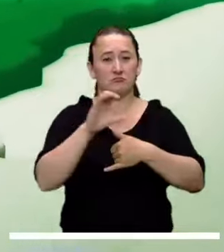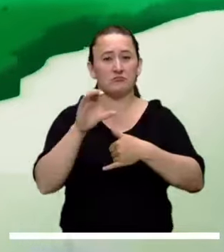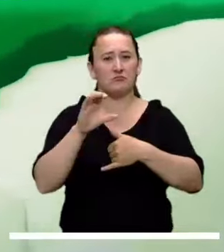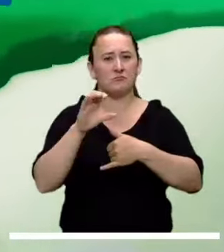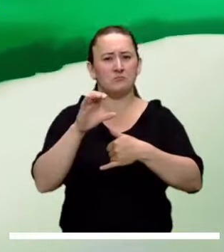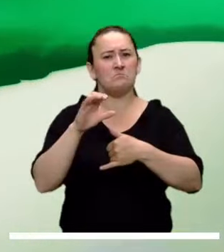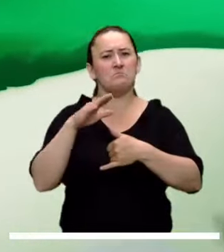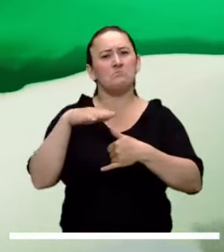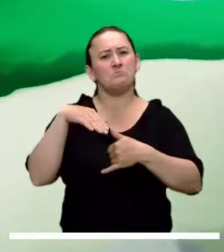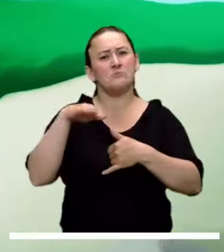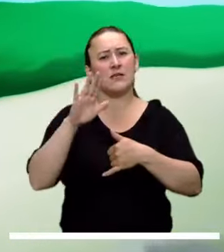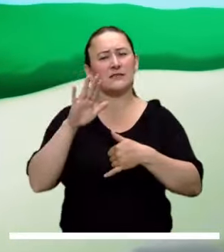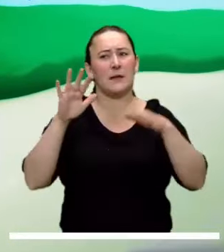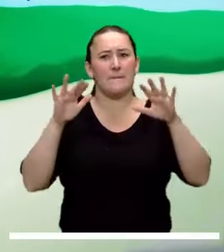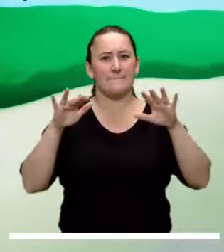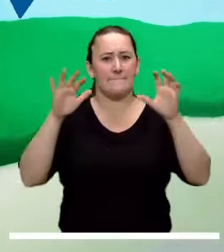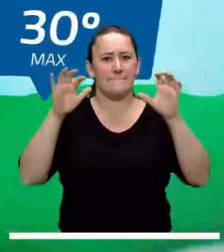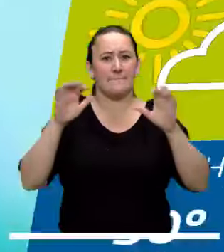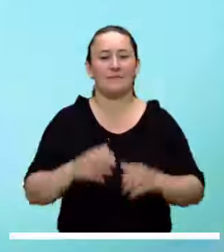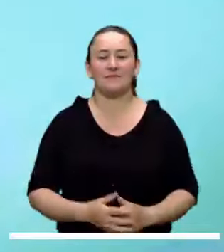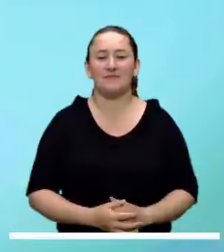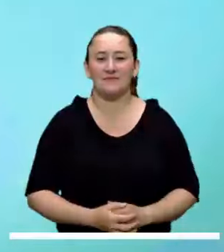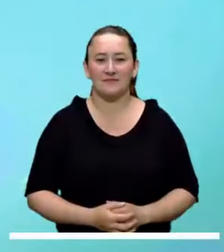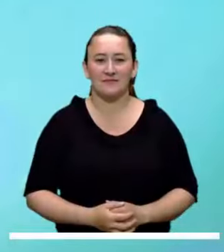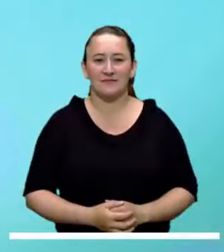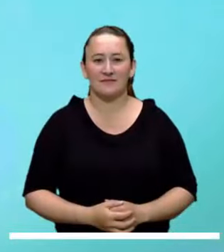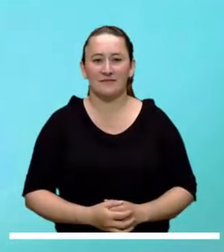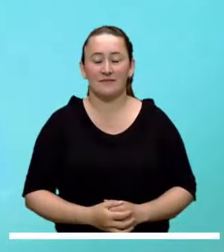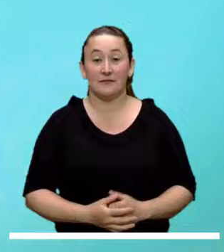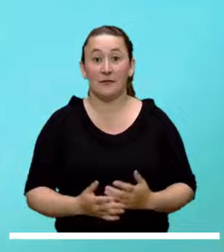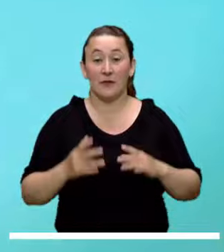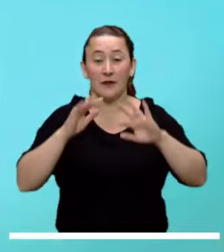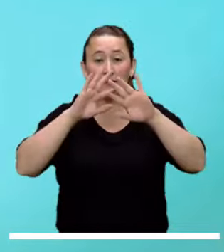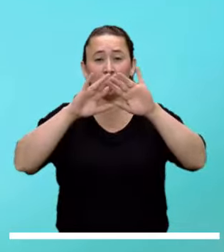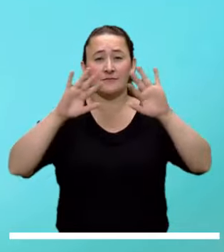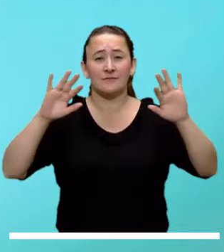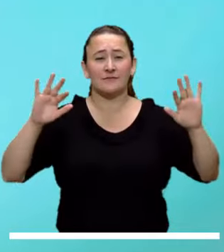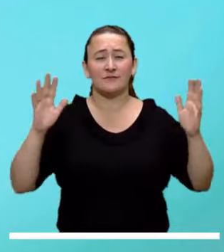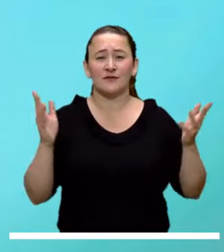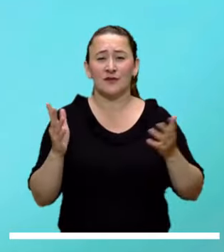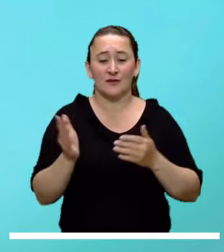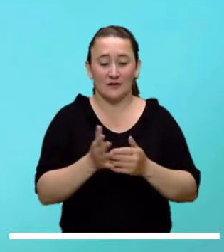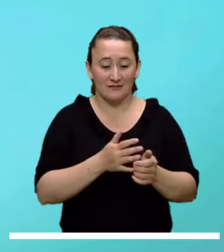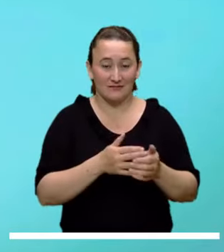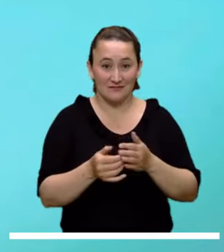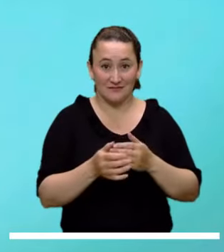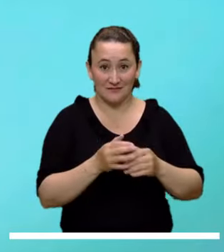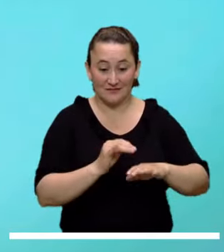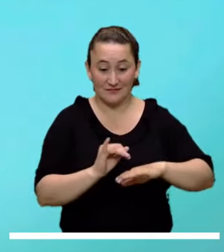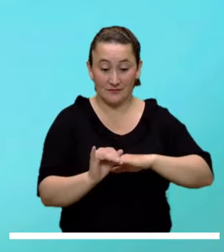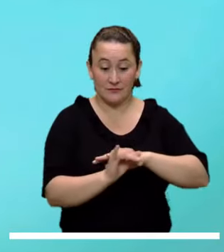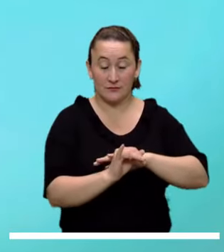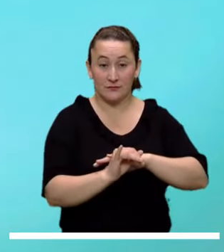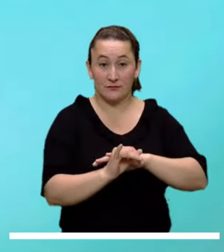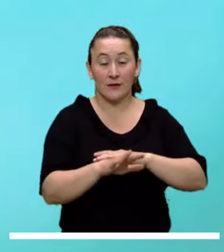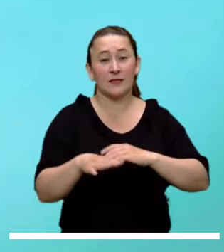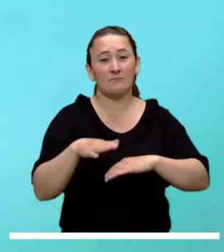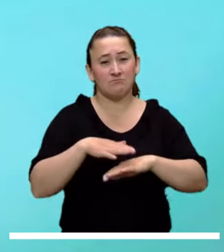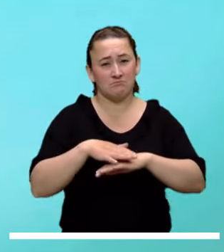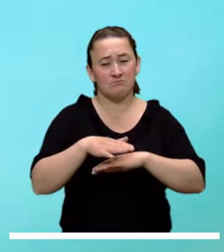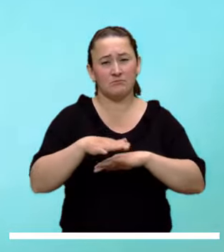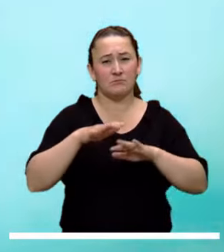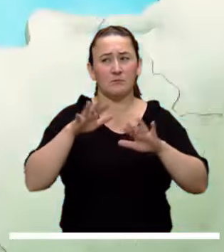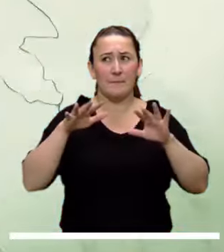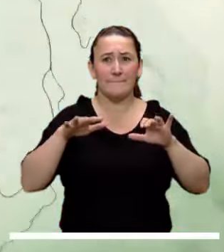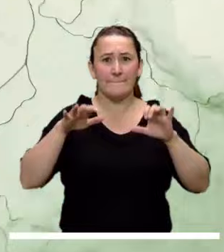condiciones secas. Los cielos seguirán abiertos en todo el archipiélago, por lo que se espera que persistan las condiciones secas